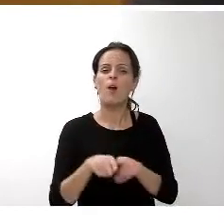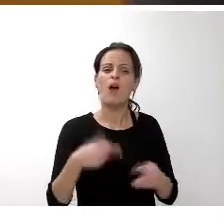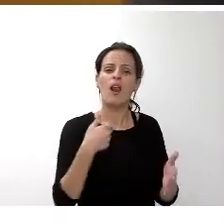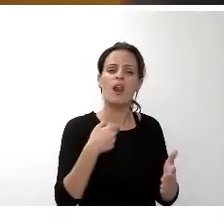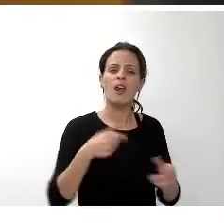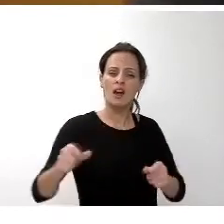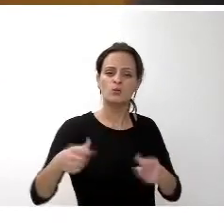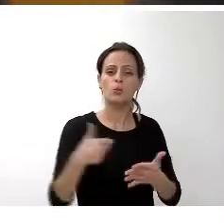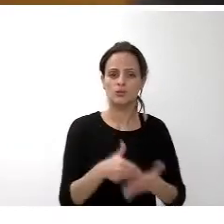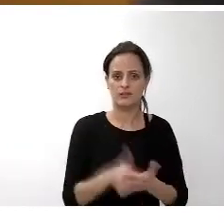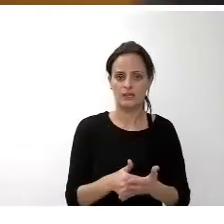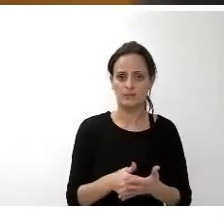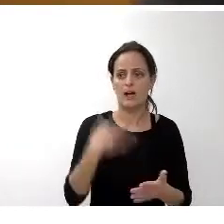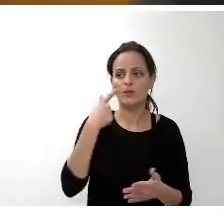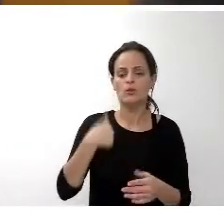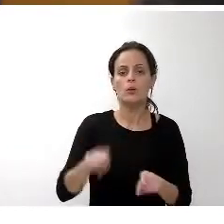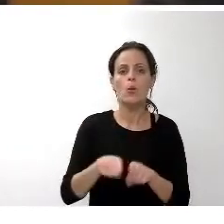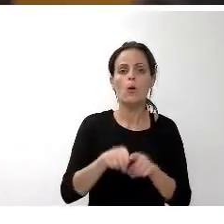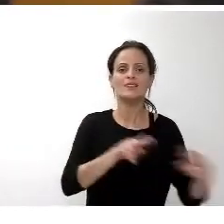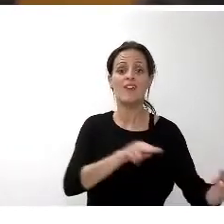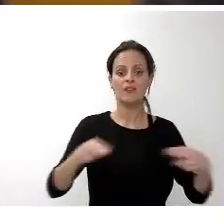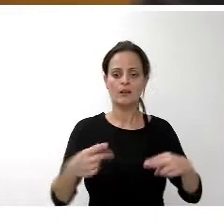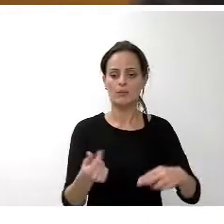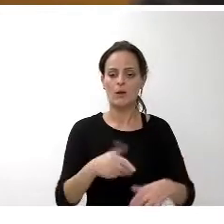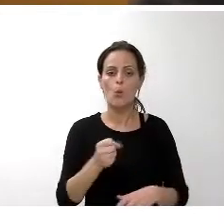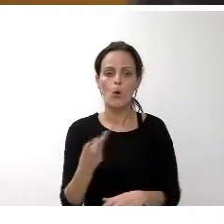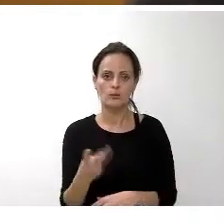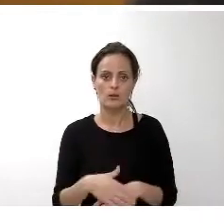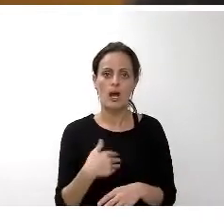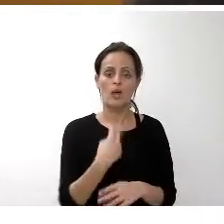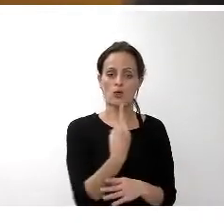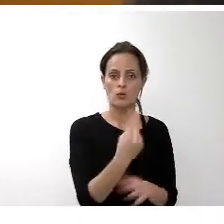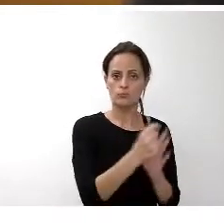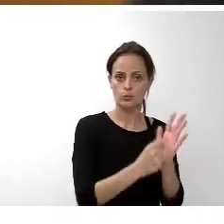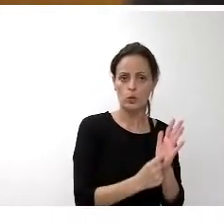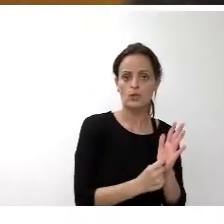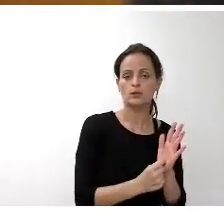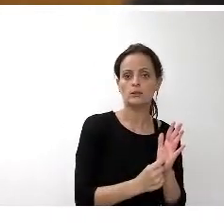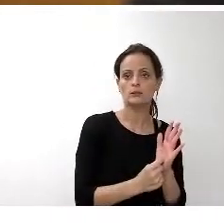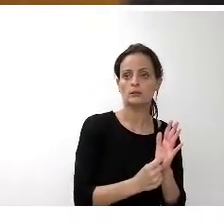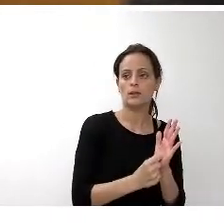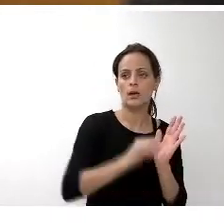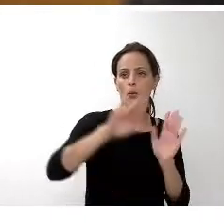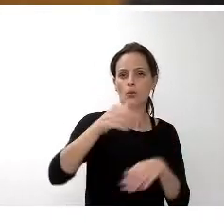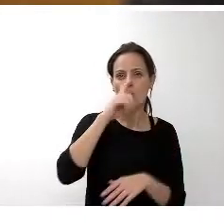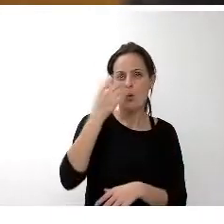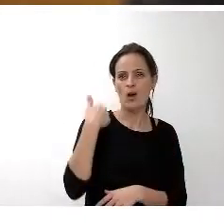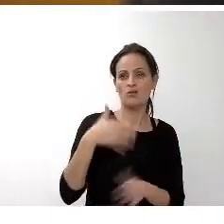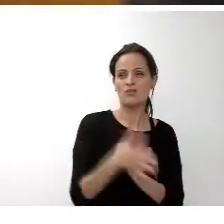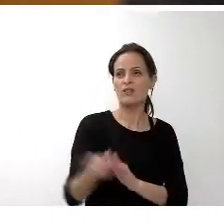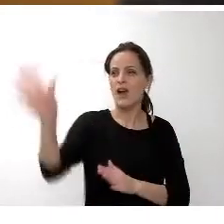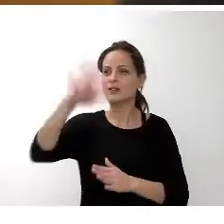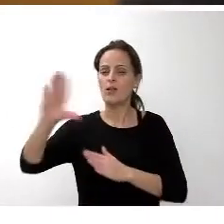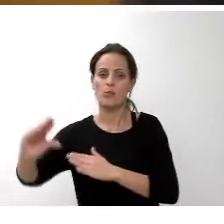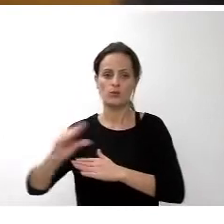¿Qué transferencias de capital se mantienen? Pues hay dos puntuales, que son el último año de la aportación que hace el Estado para el transporte